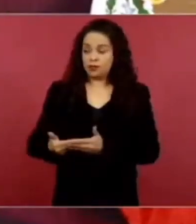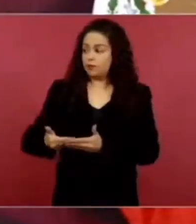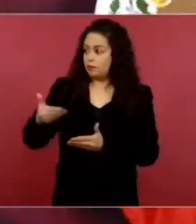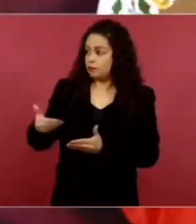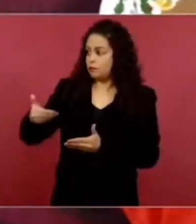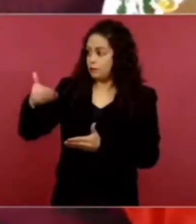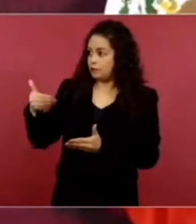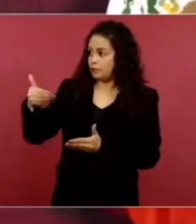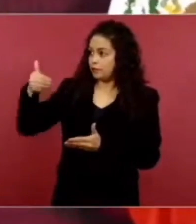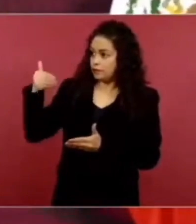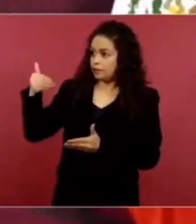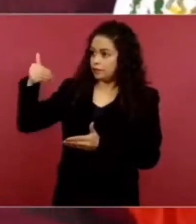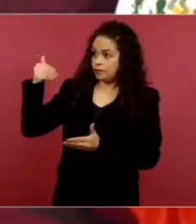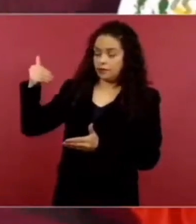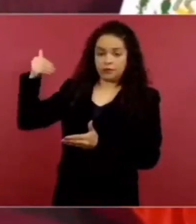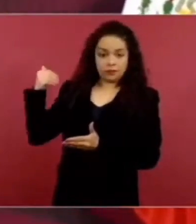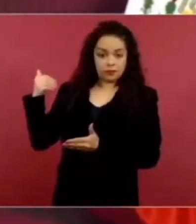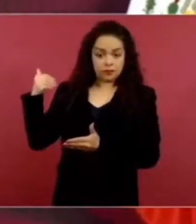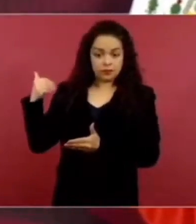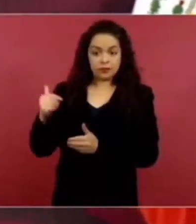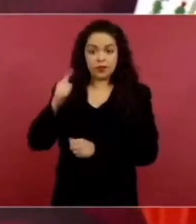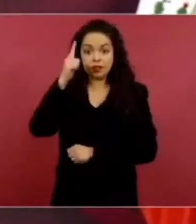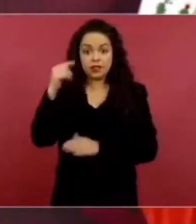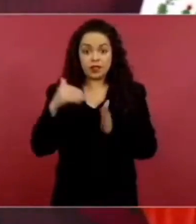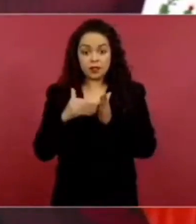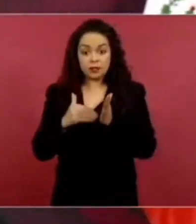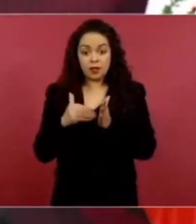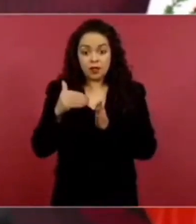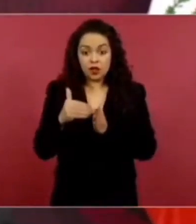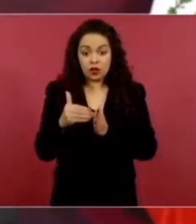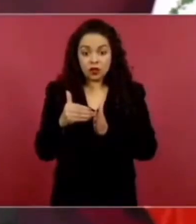para atender a los jóvenes,